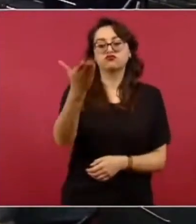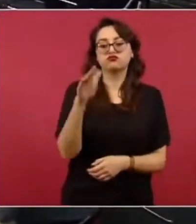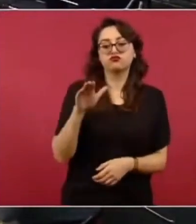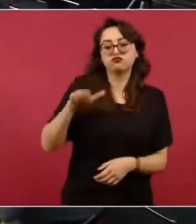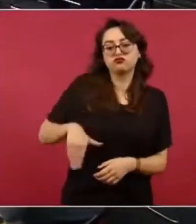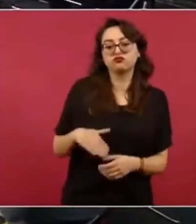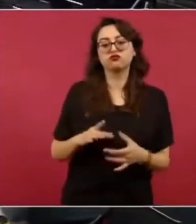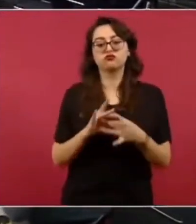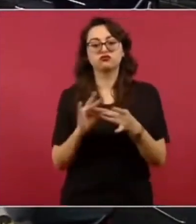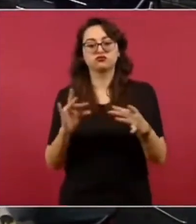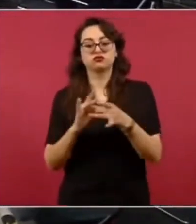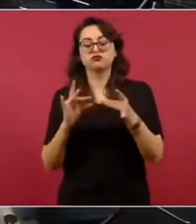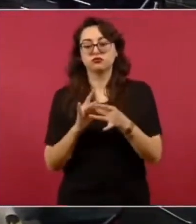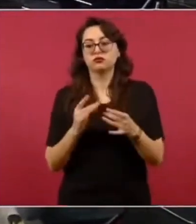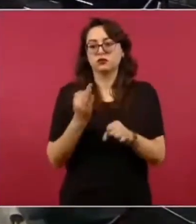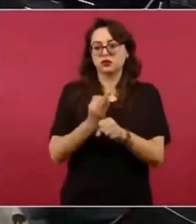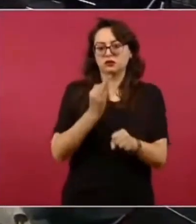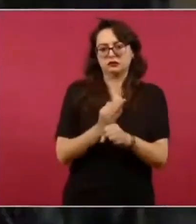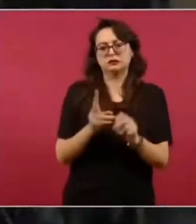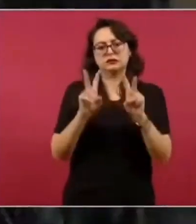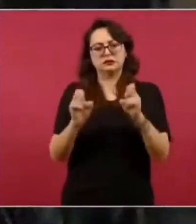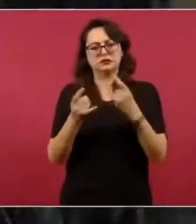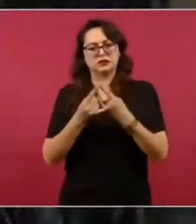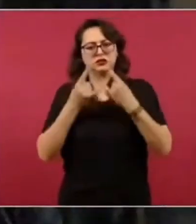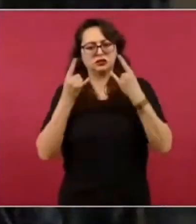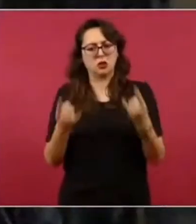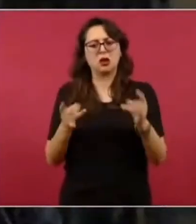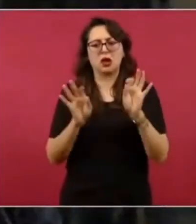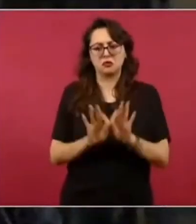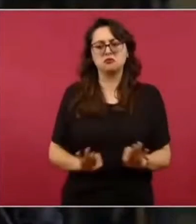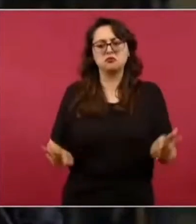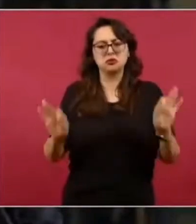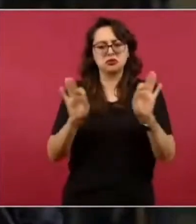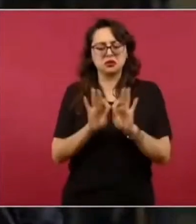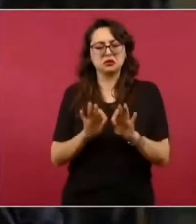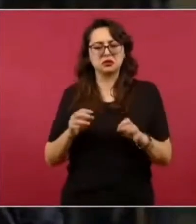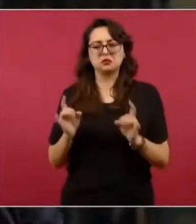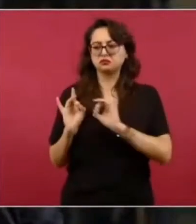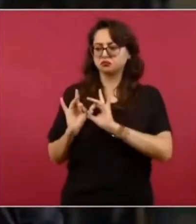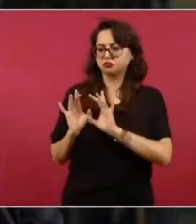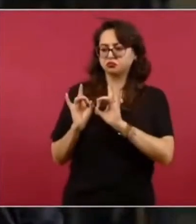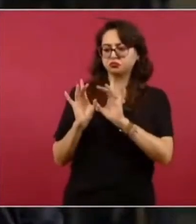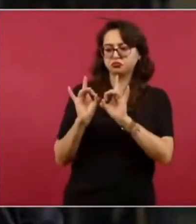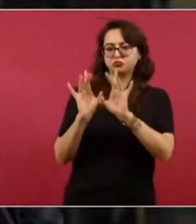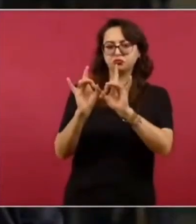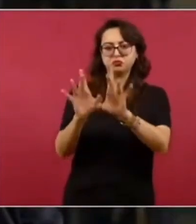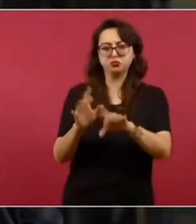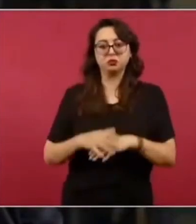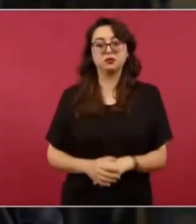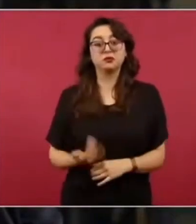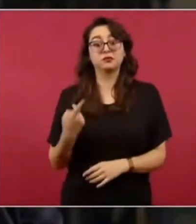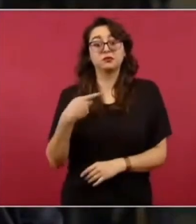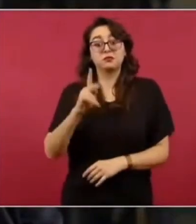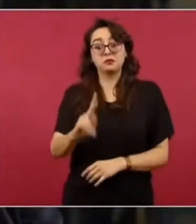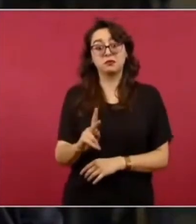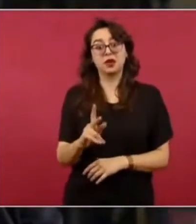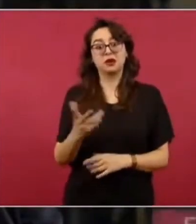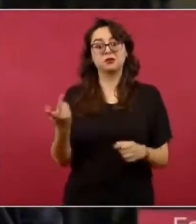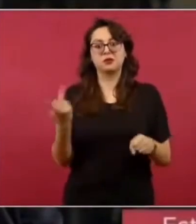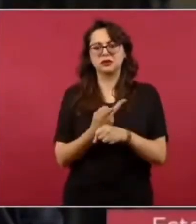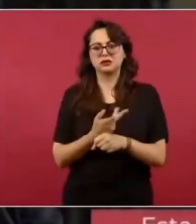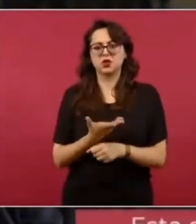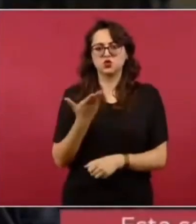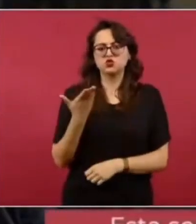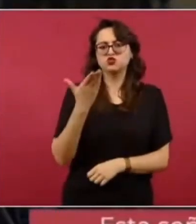vivido momentos inéditos. Le ha tocado, como lo llamaba en un momento dado, una herencia maldita, una herencia de violencia,